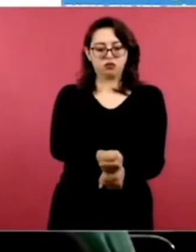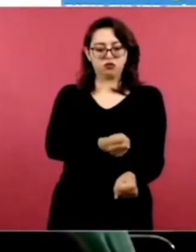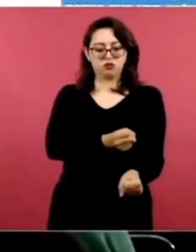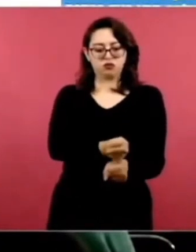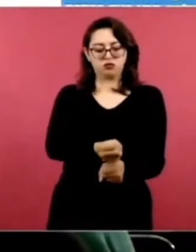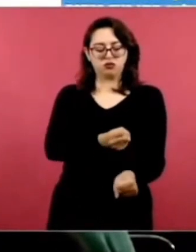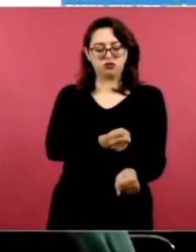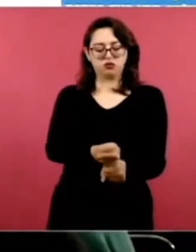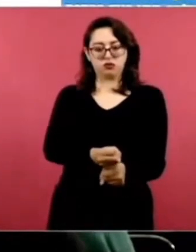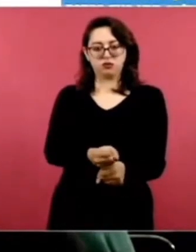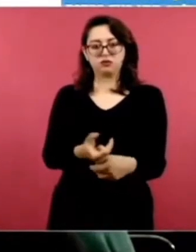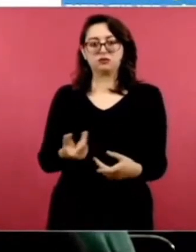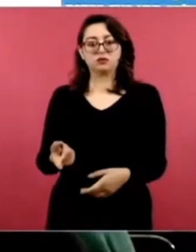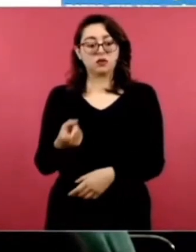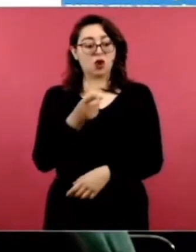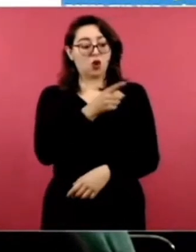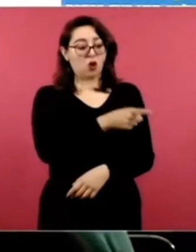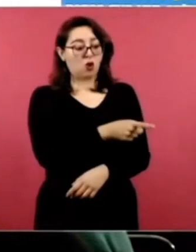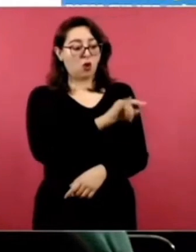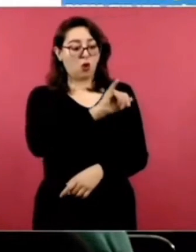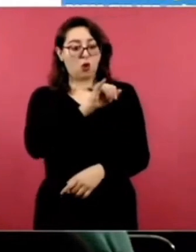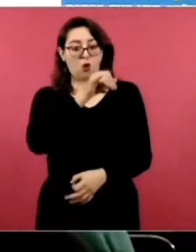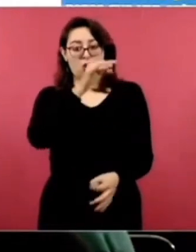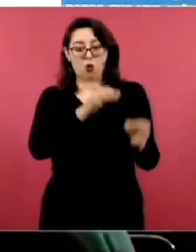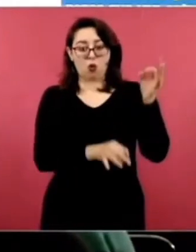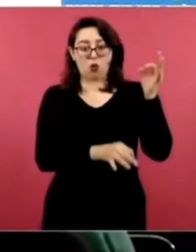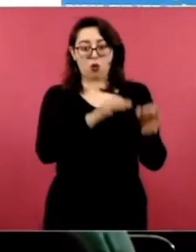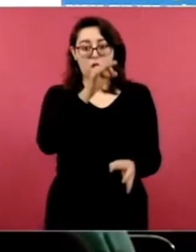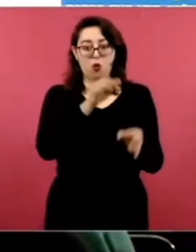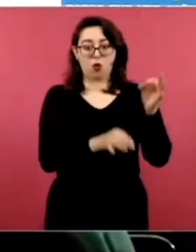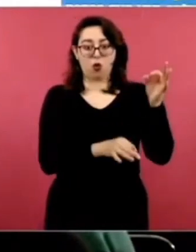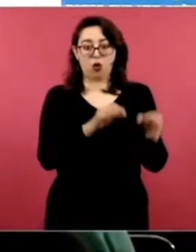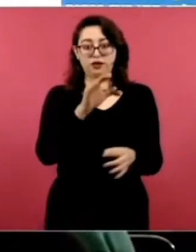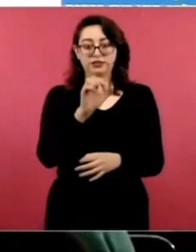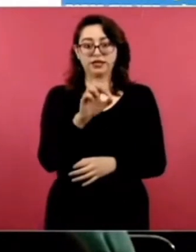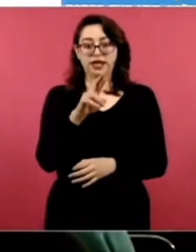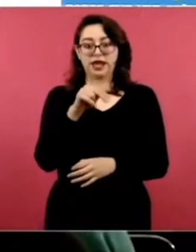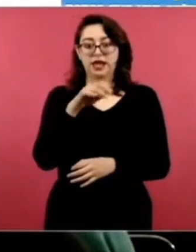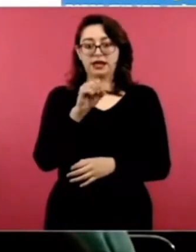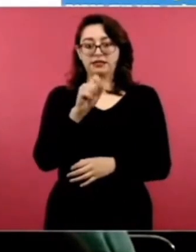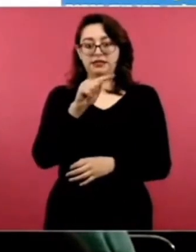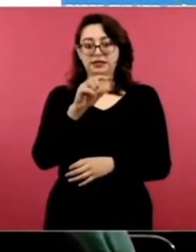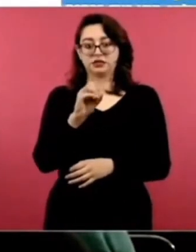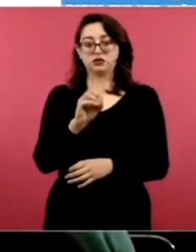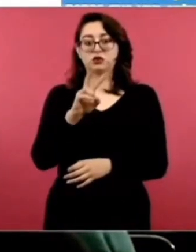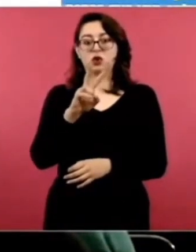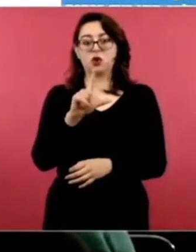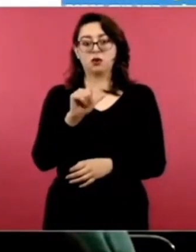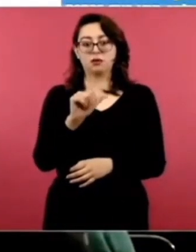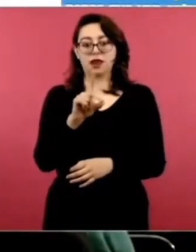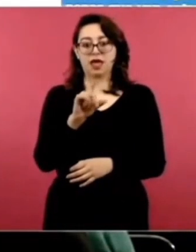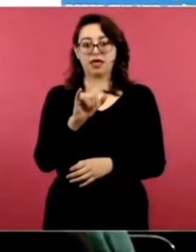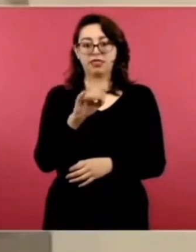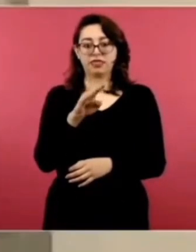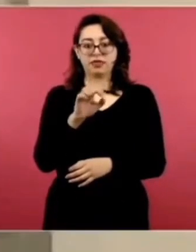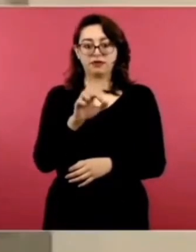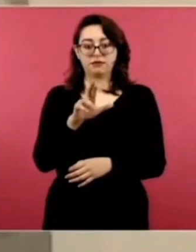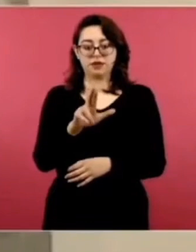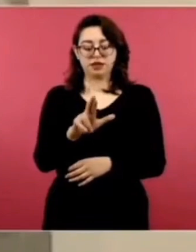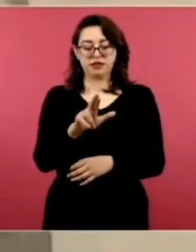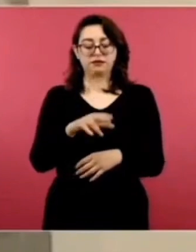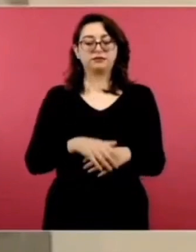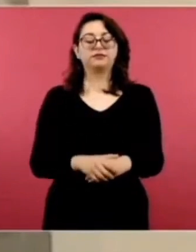Distrito de Procesos Penales Federales en el Estado de Tamaulipas, Ernesto Vladimir Tavera Villegas.